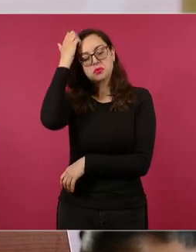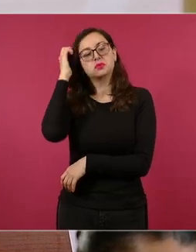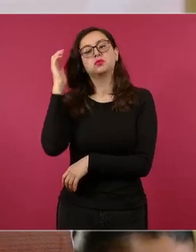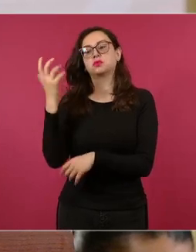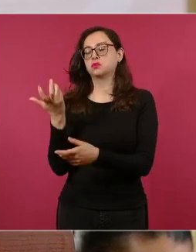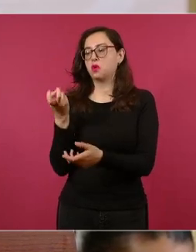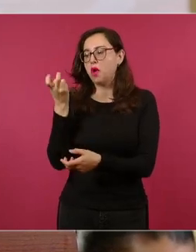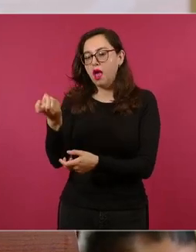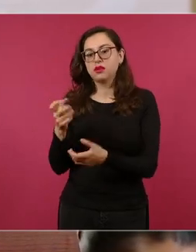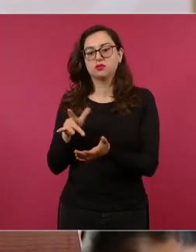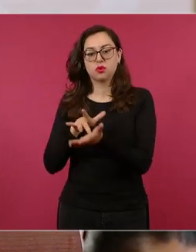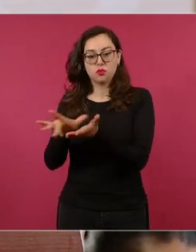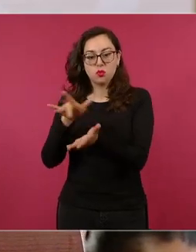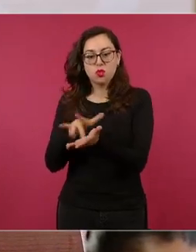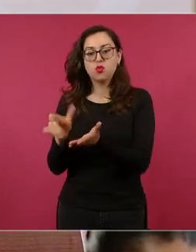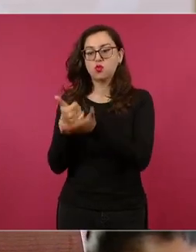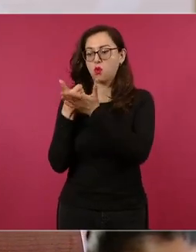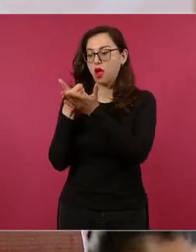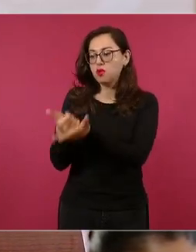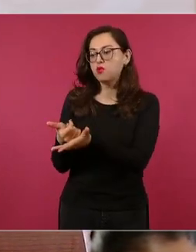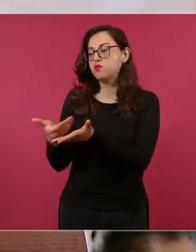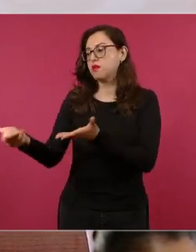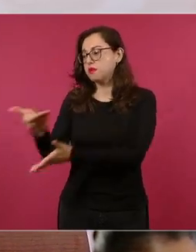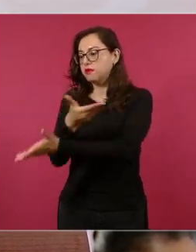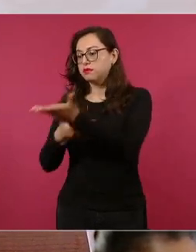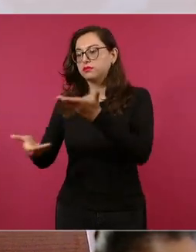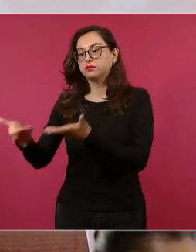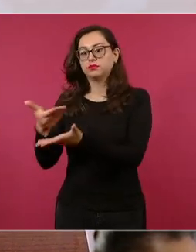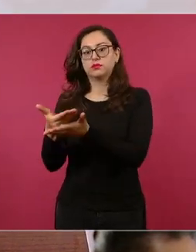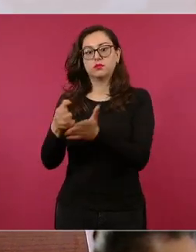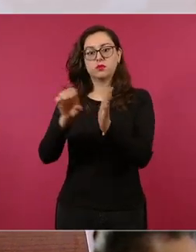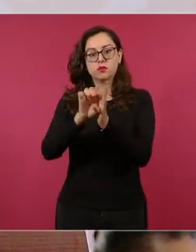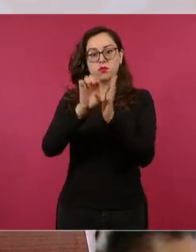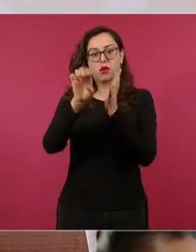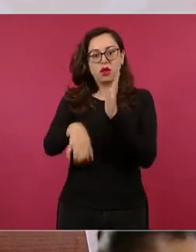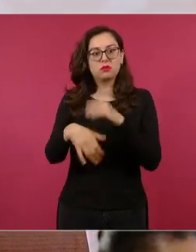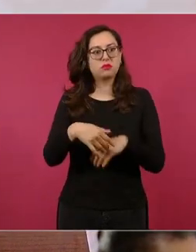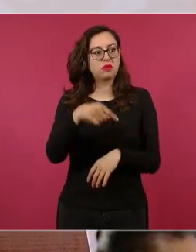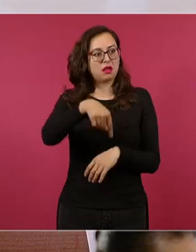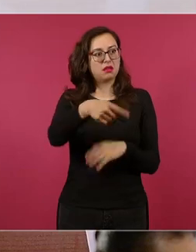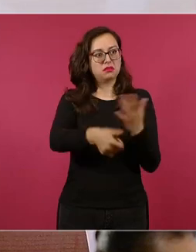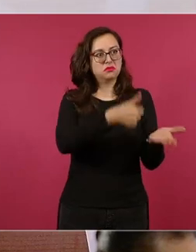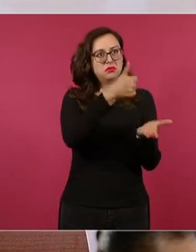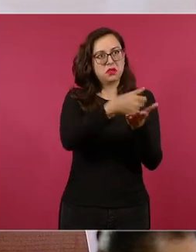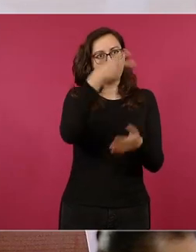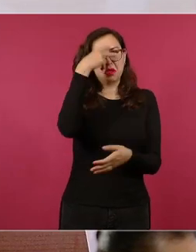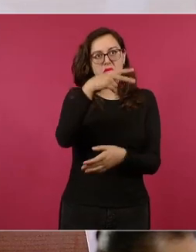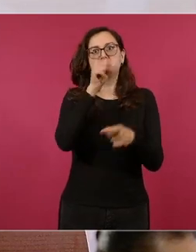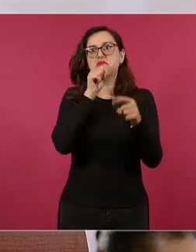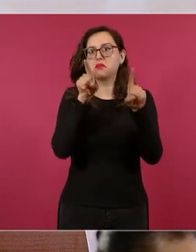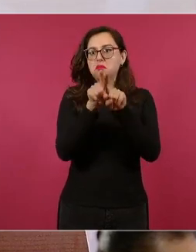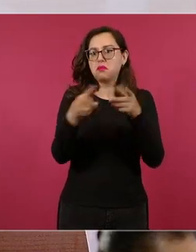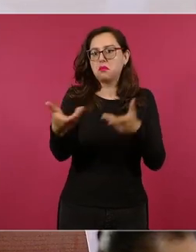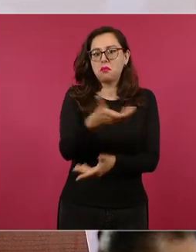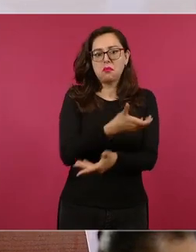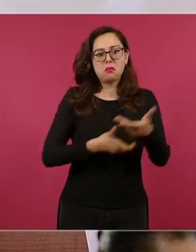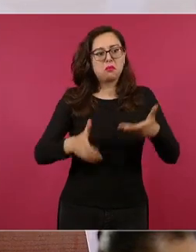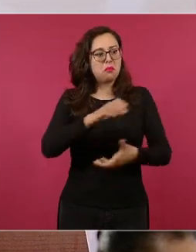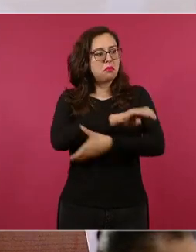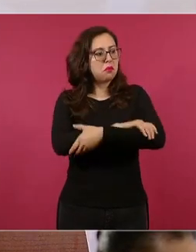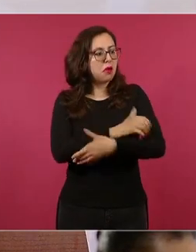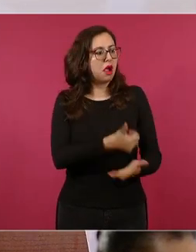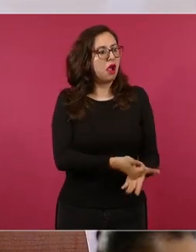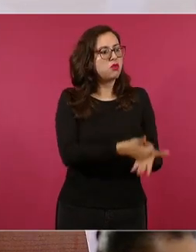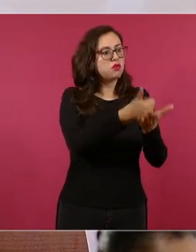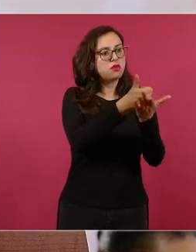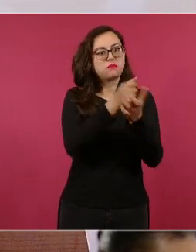solidaridad en las grandes ciudades como la ciudad de México y en las comunidades aquí